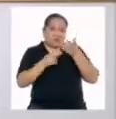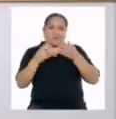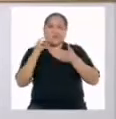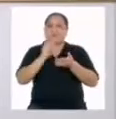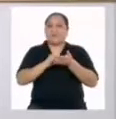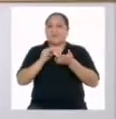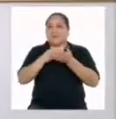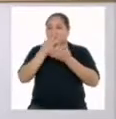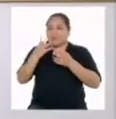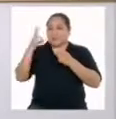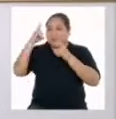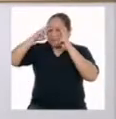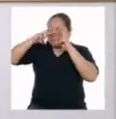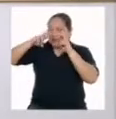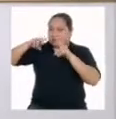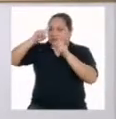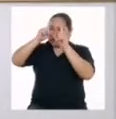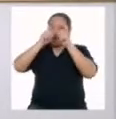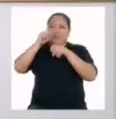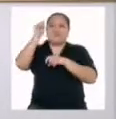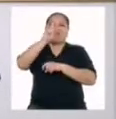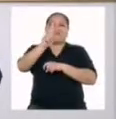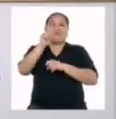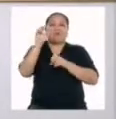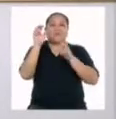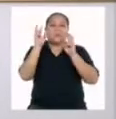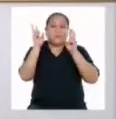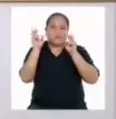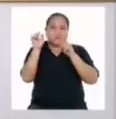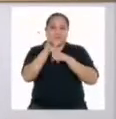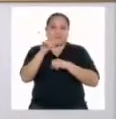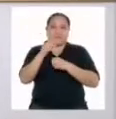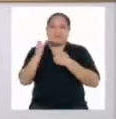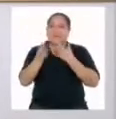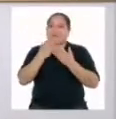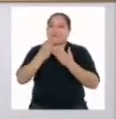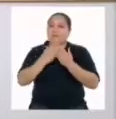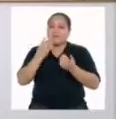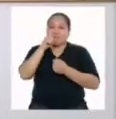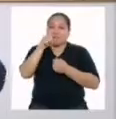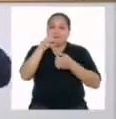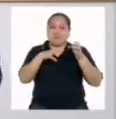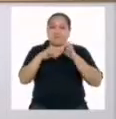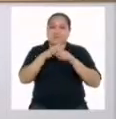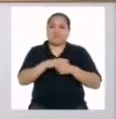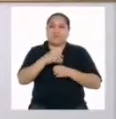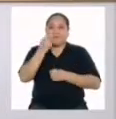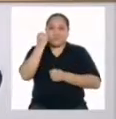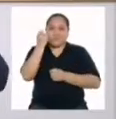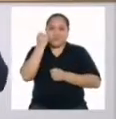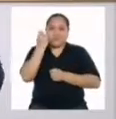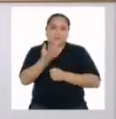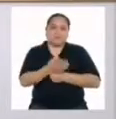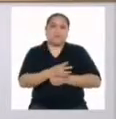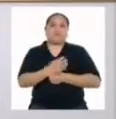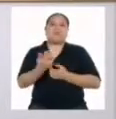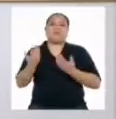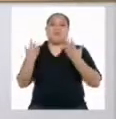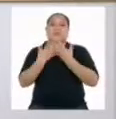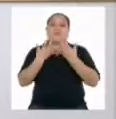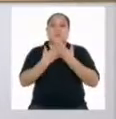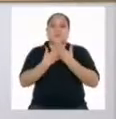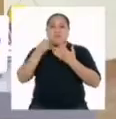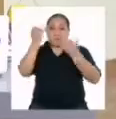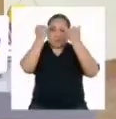más fuentes consulten sobre un mismo tema, más fácil se les va a hacer comprender y